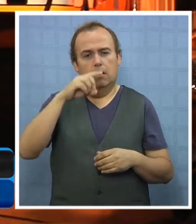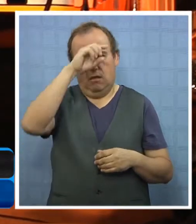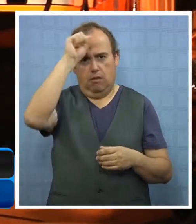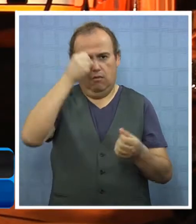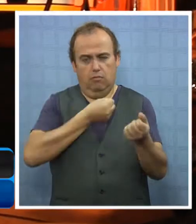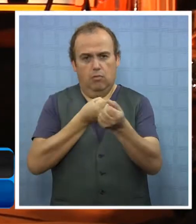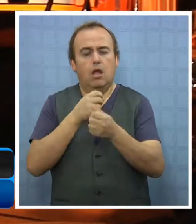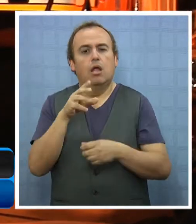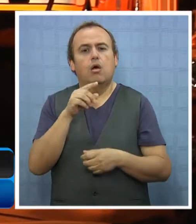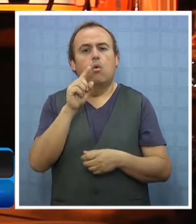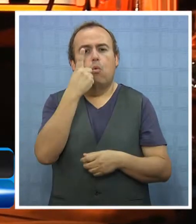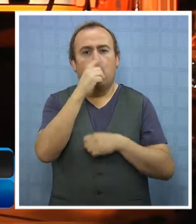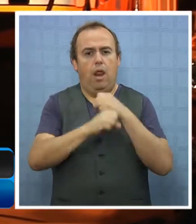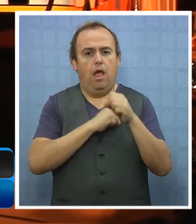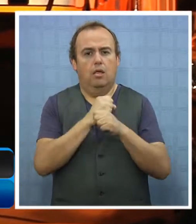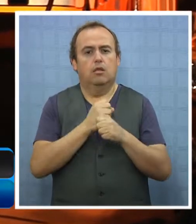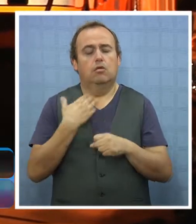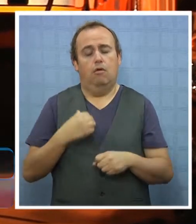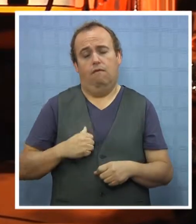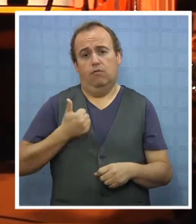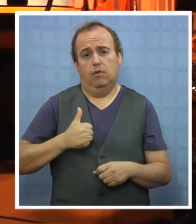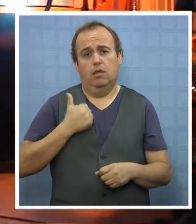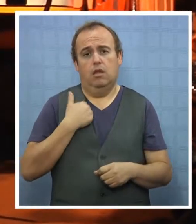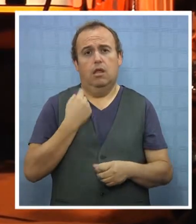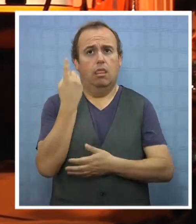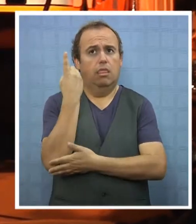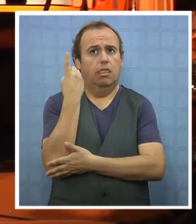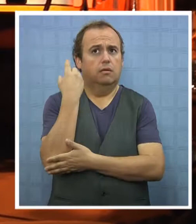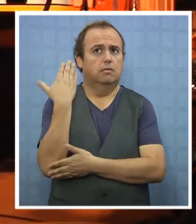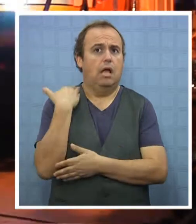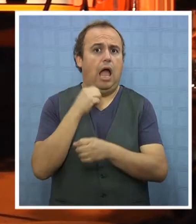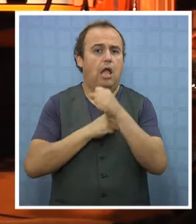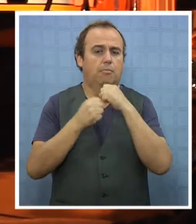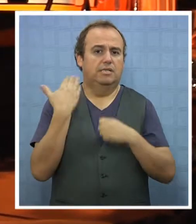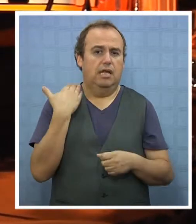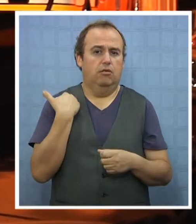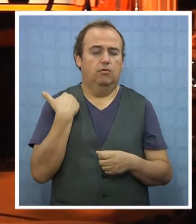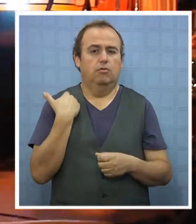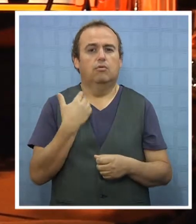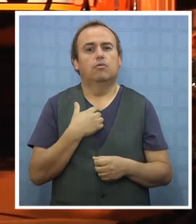hace un año, pero soy bombera voluntaria desde diciembre del año pasado.